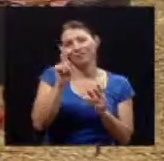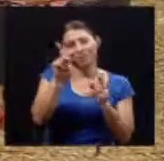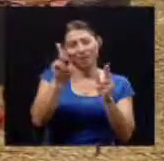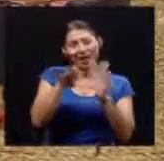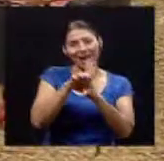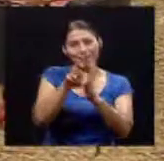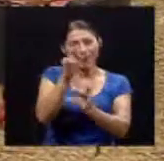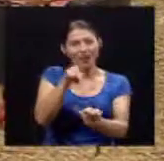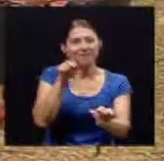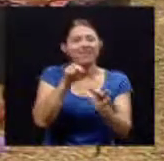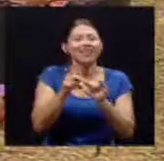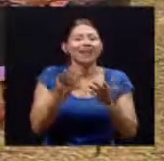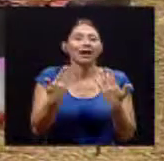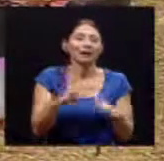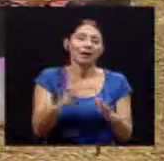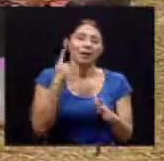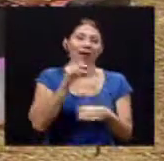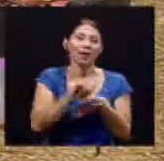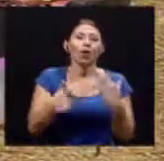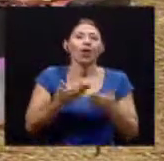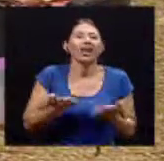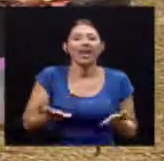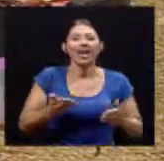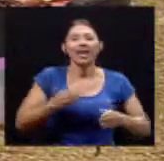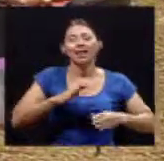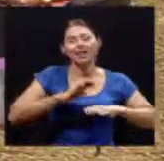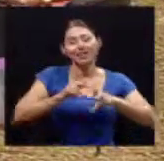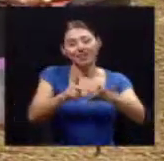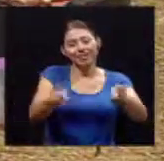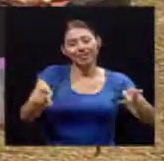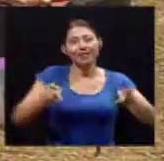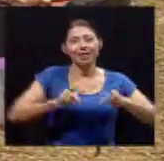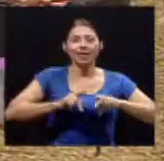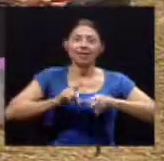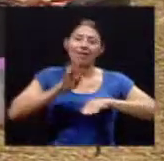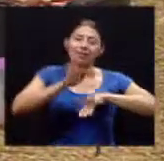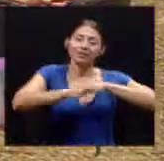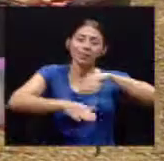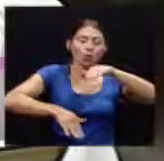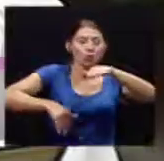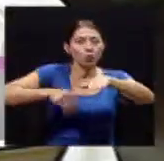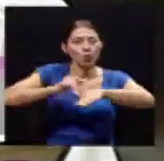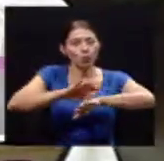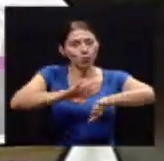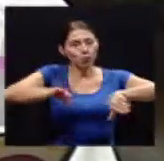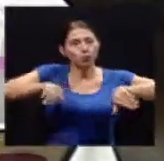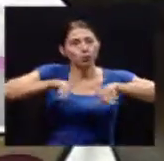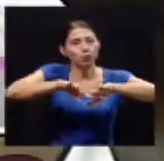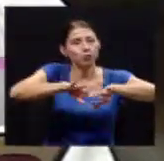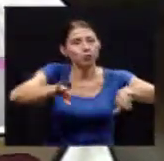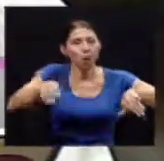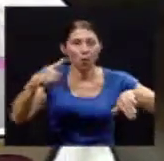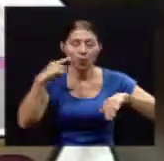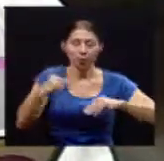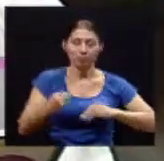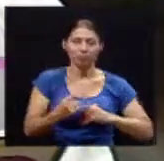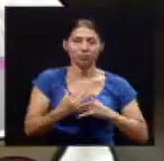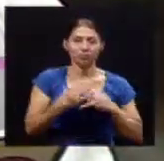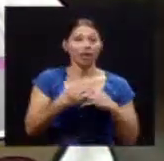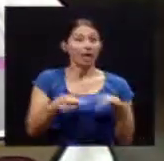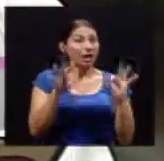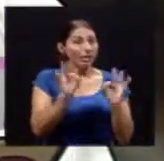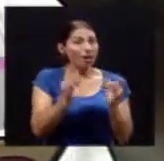que bien que bien que ahora nos menciona ciertas actividades físicas que recomiendan vamos a hacer quizá una nueva pausa